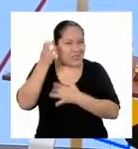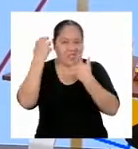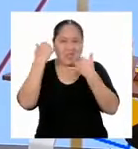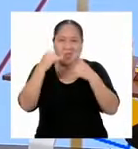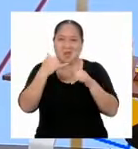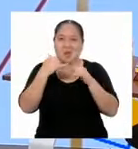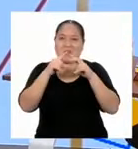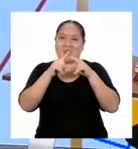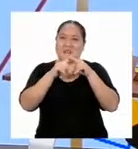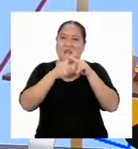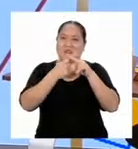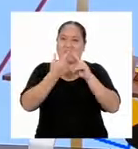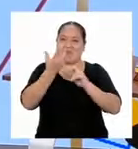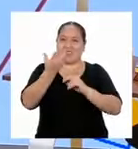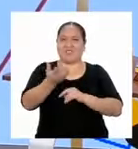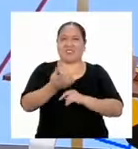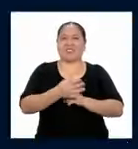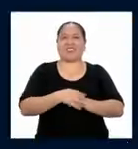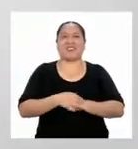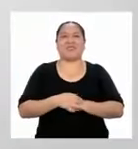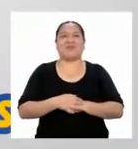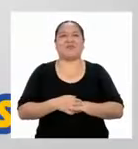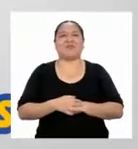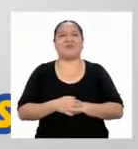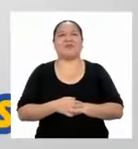punto de comenzar!